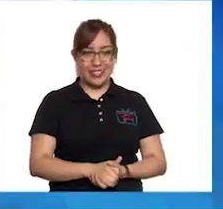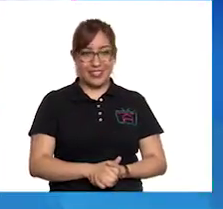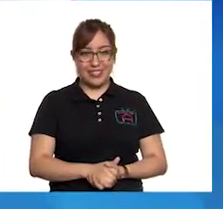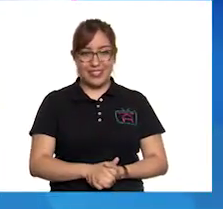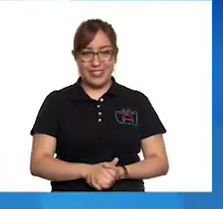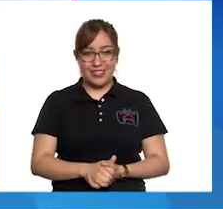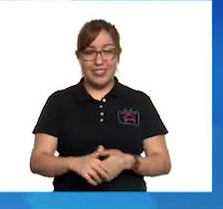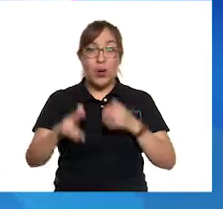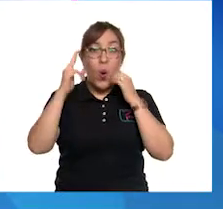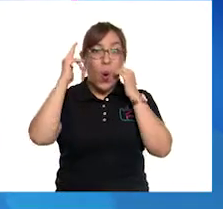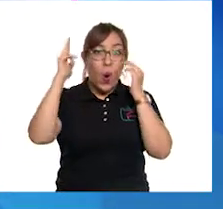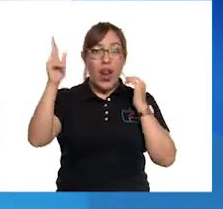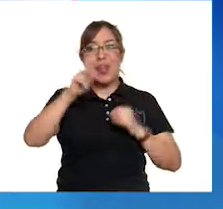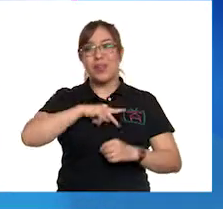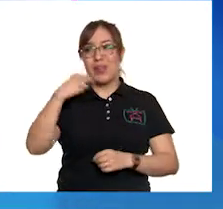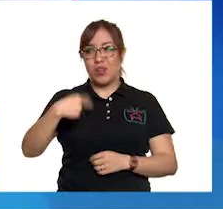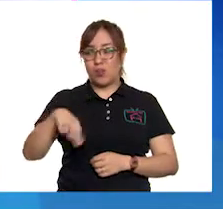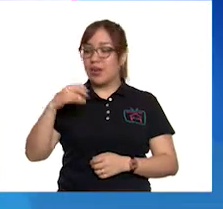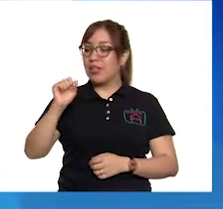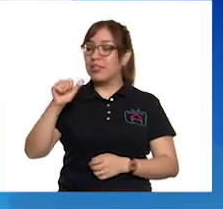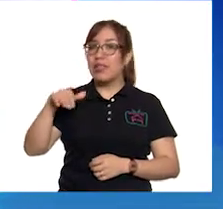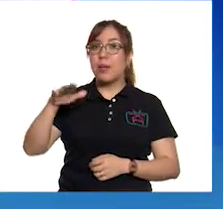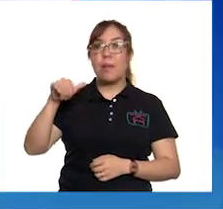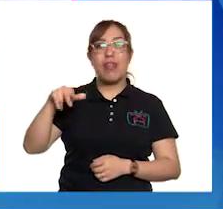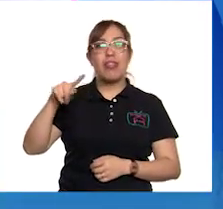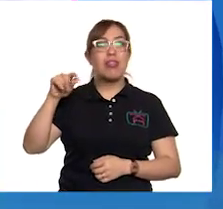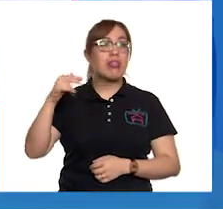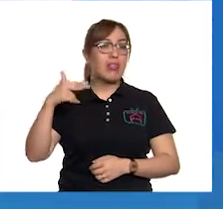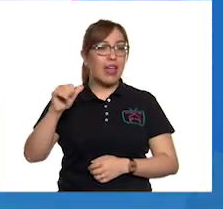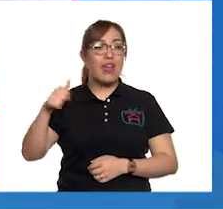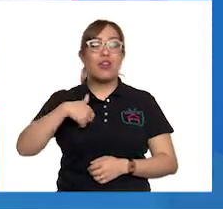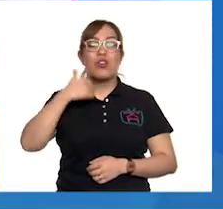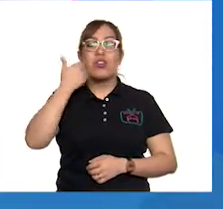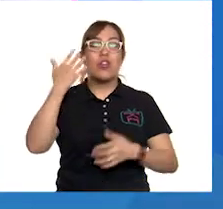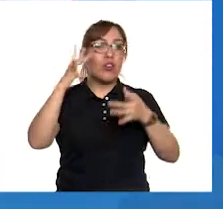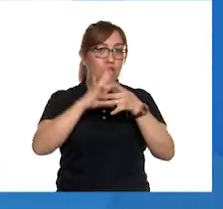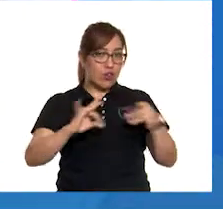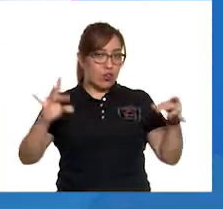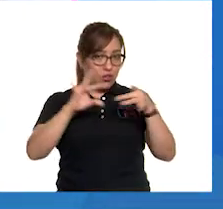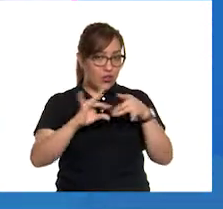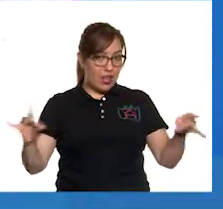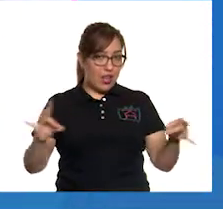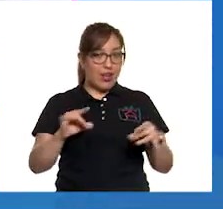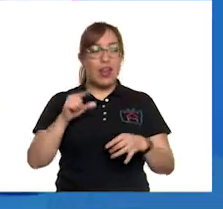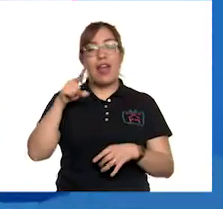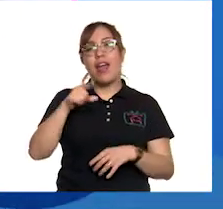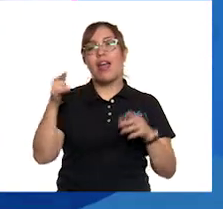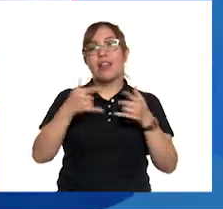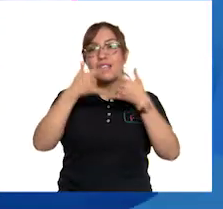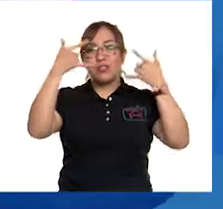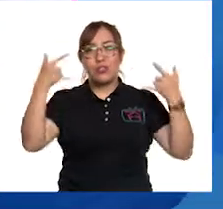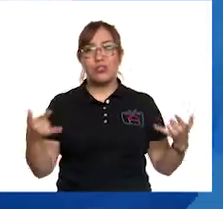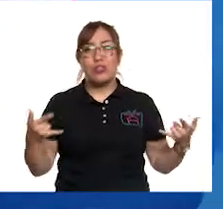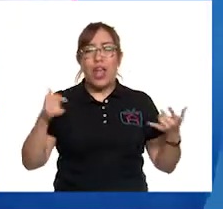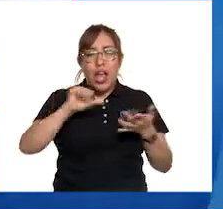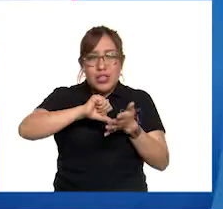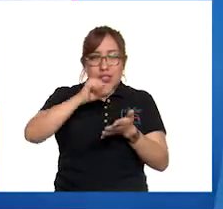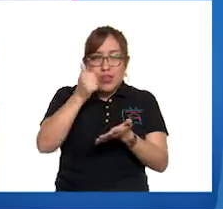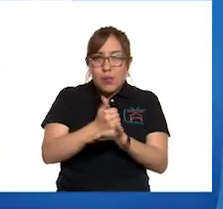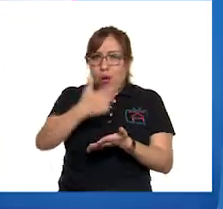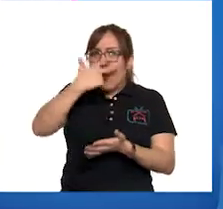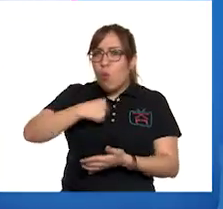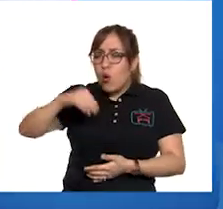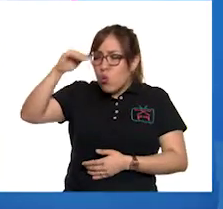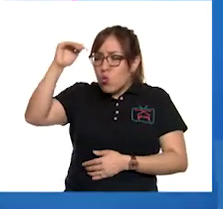Hola, yo soy Samantha y les voy a contar el cuento El enanito Marimandón de Eva María Rodríguez. ¿Están listos?